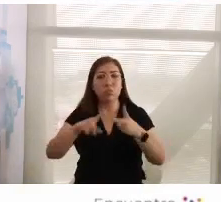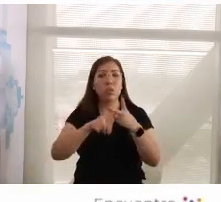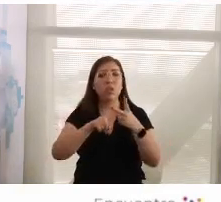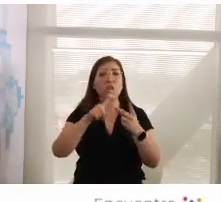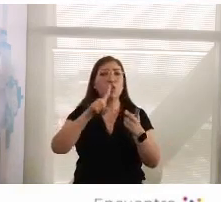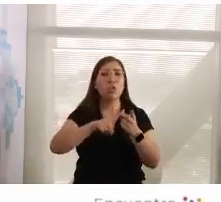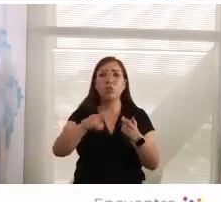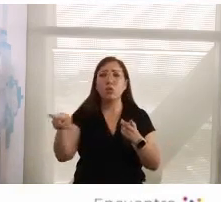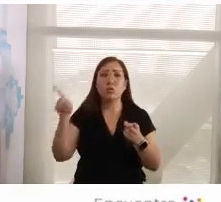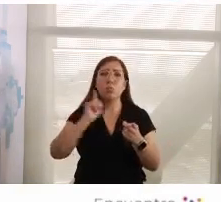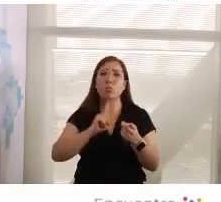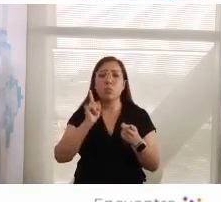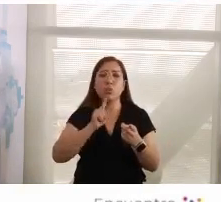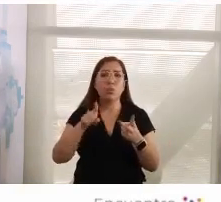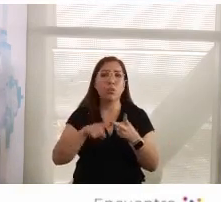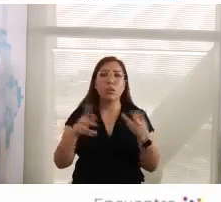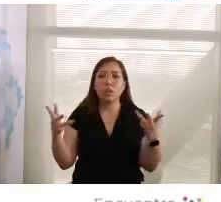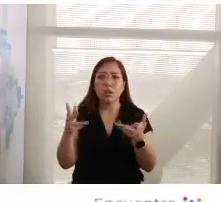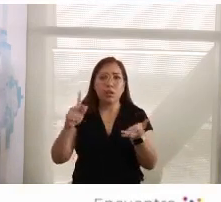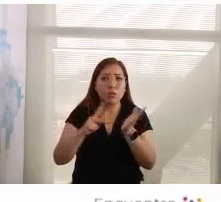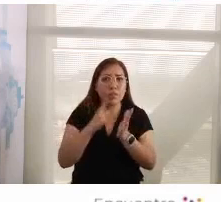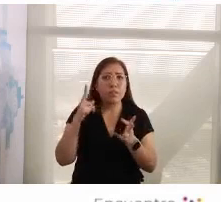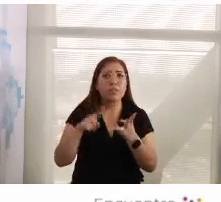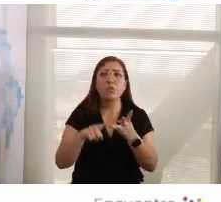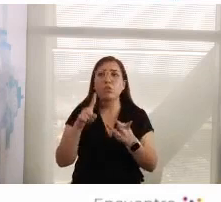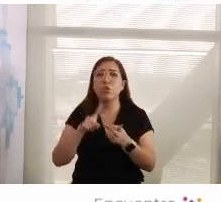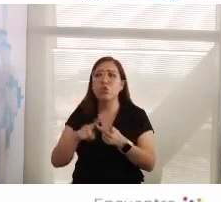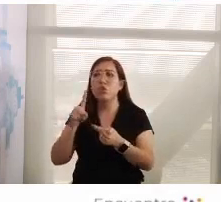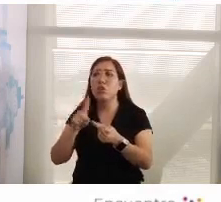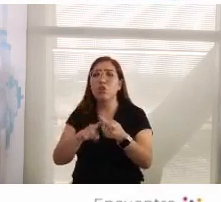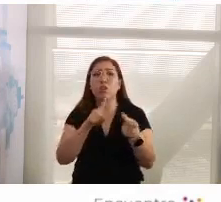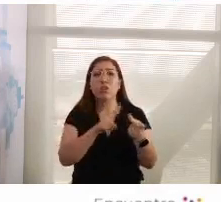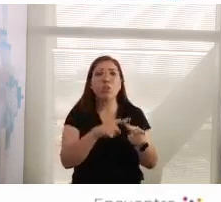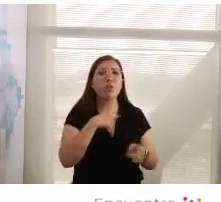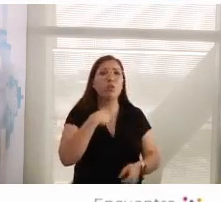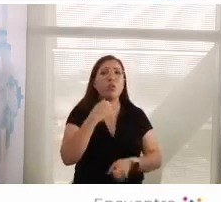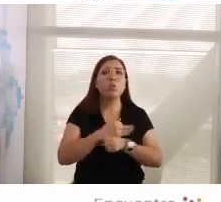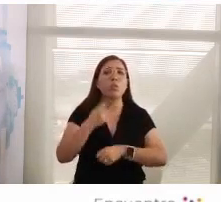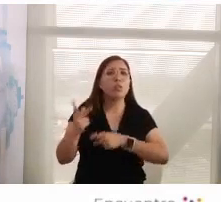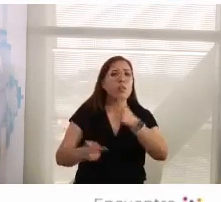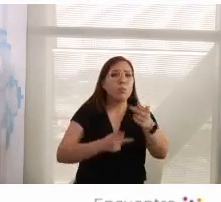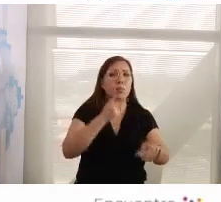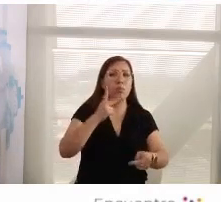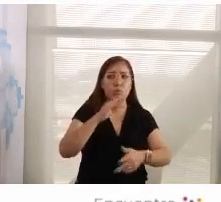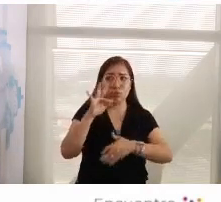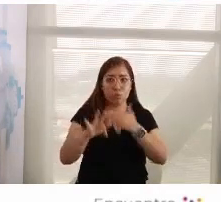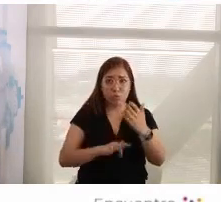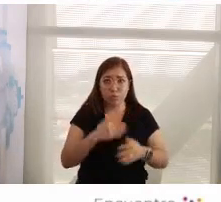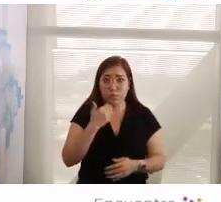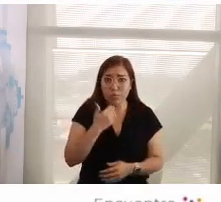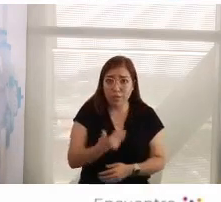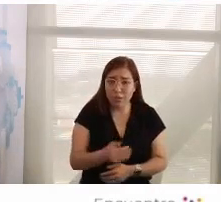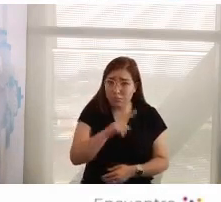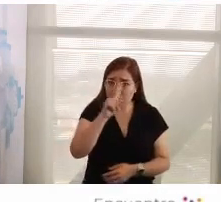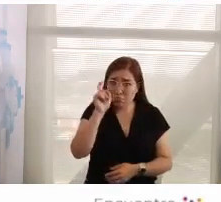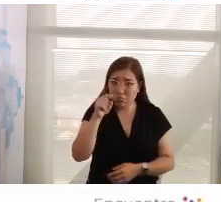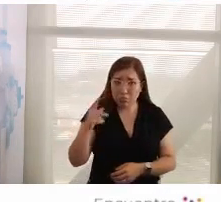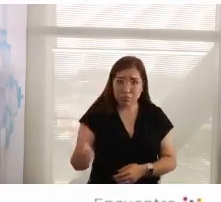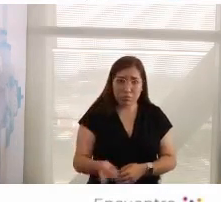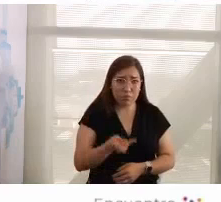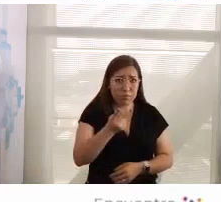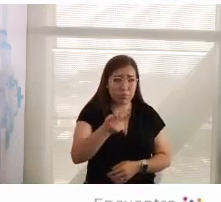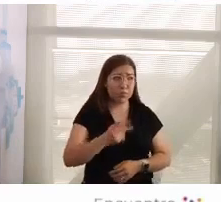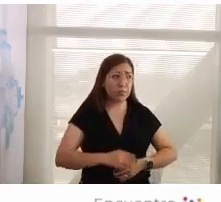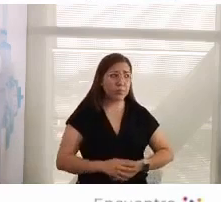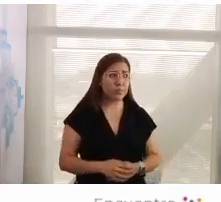las personas que realmente están reivindicando. Entonces, la pregunta es si todo esto está bien y lo hemos discutido ad infinitum.